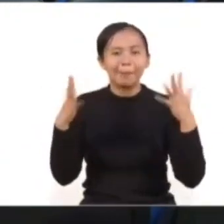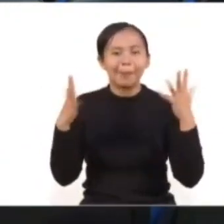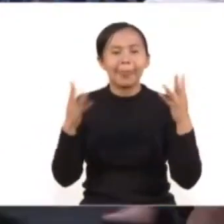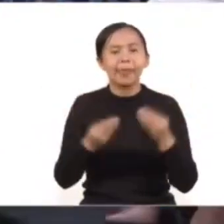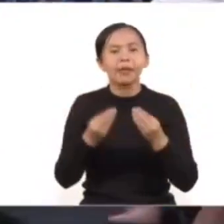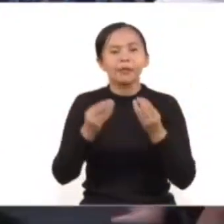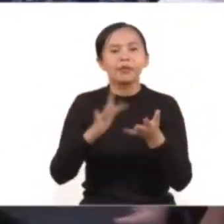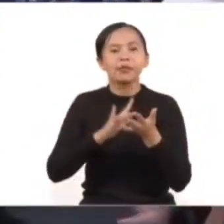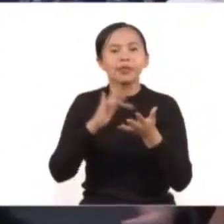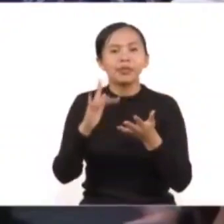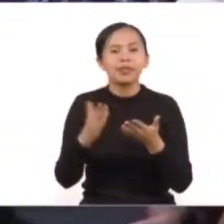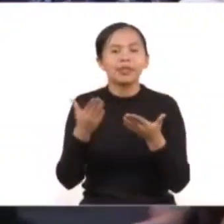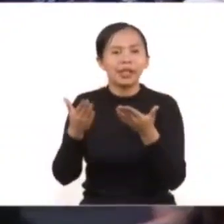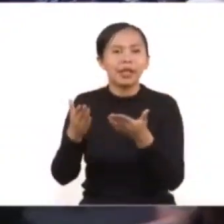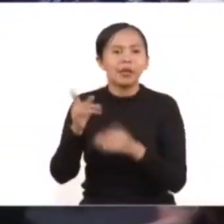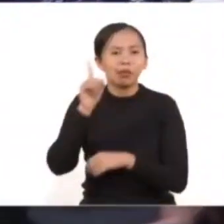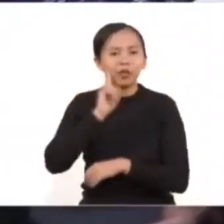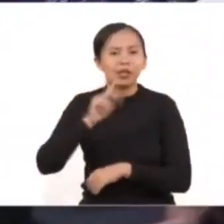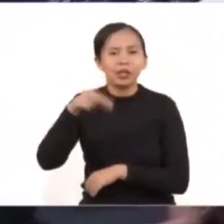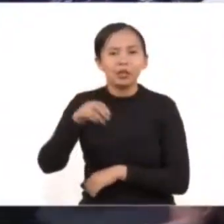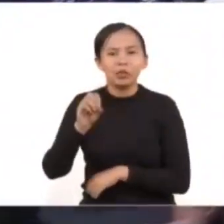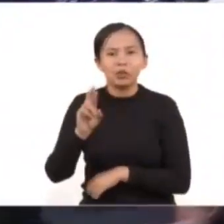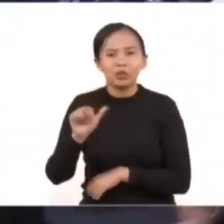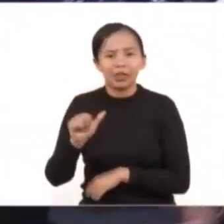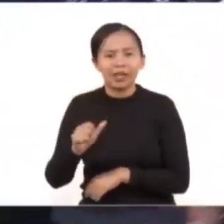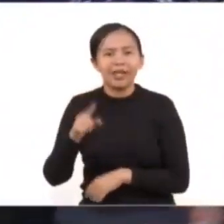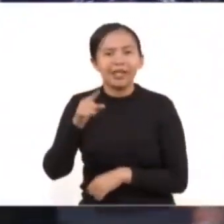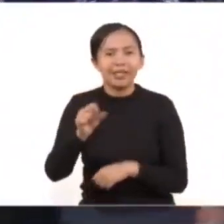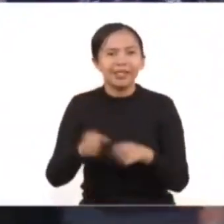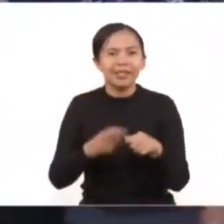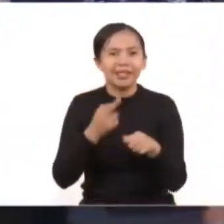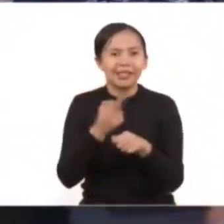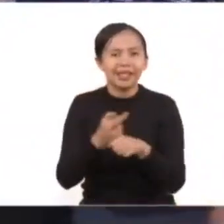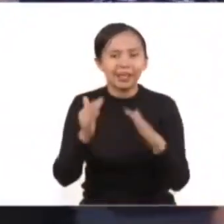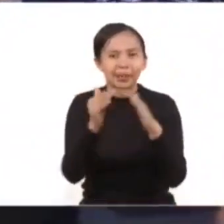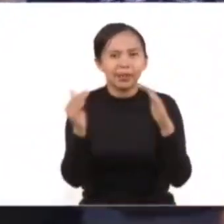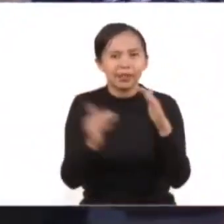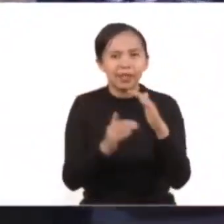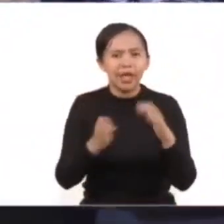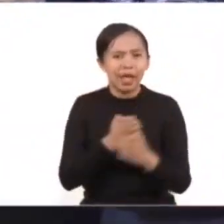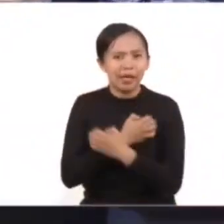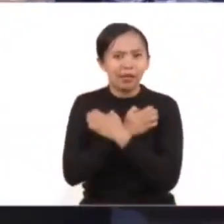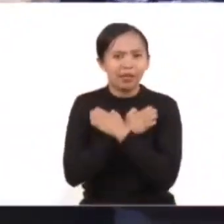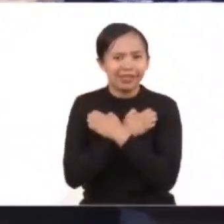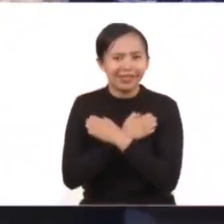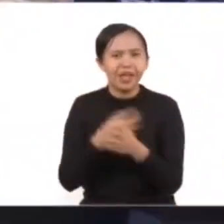Gracias. Agradecemos las palabras de la maestra Nora Rubalcaba, subsecretaria de Educación Media Superior.